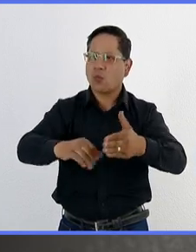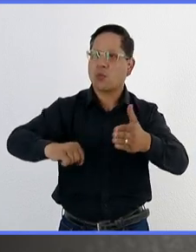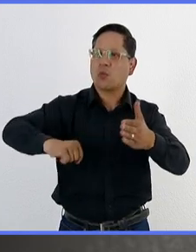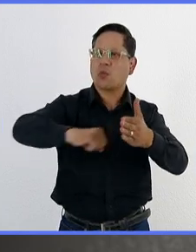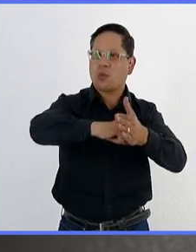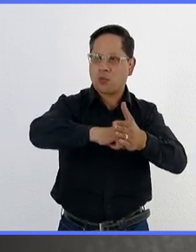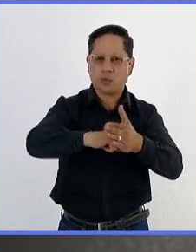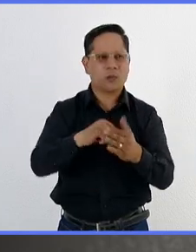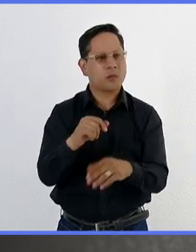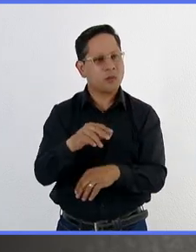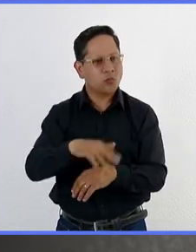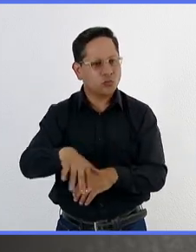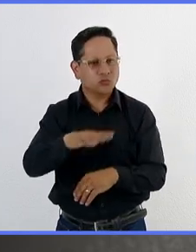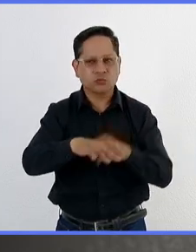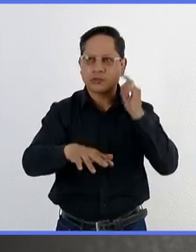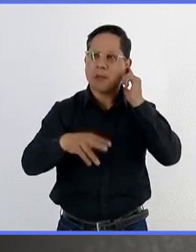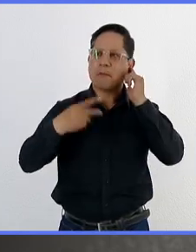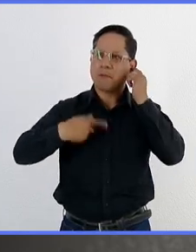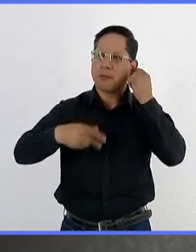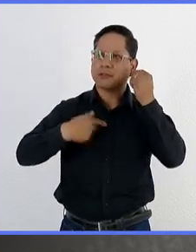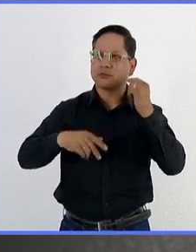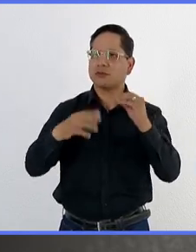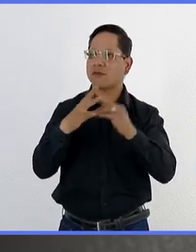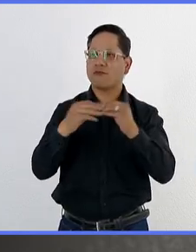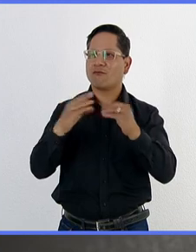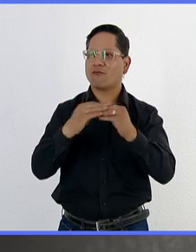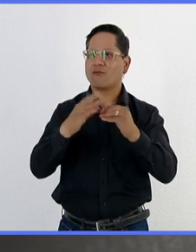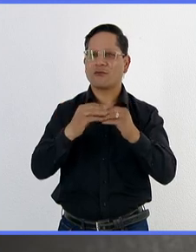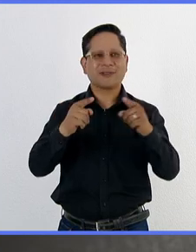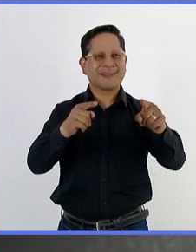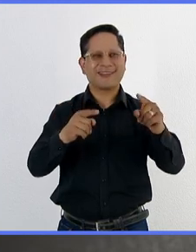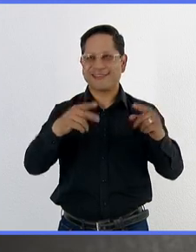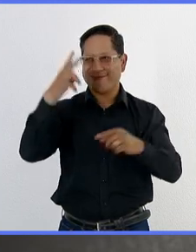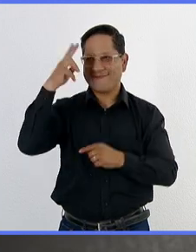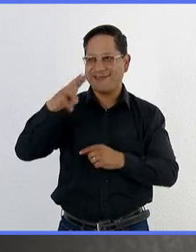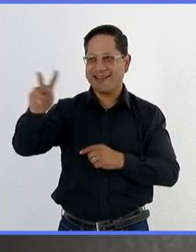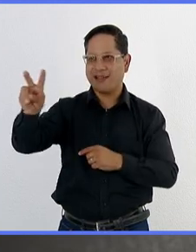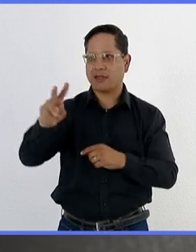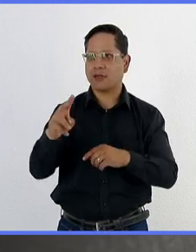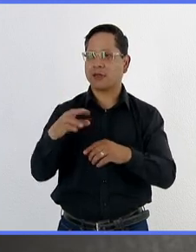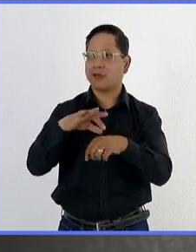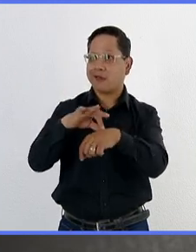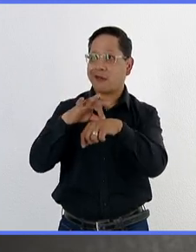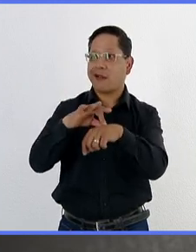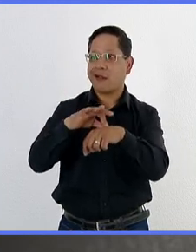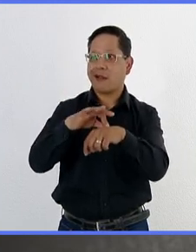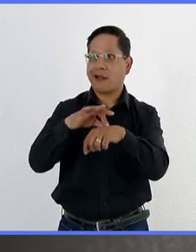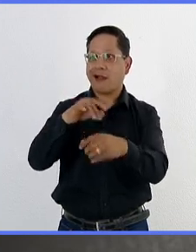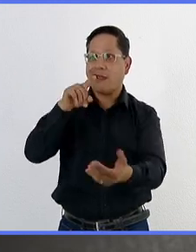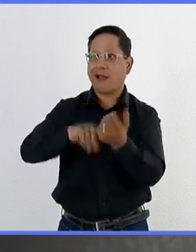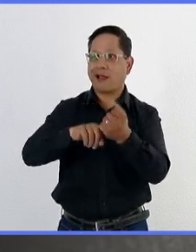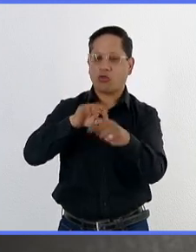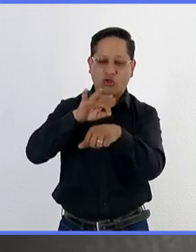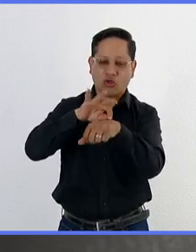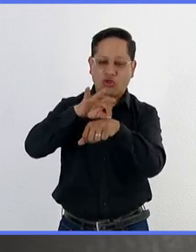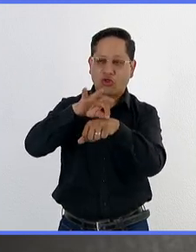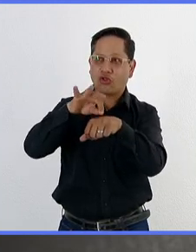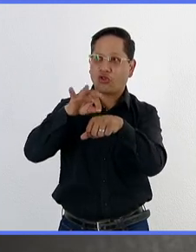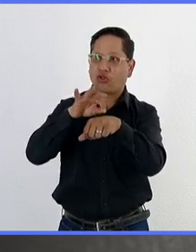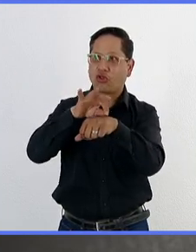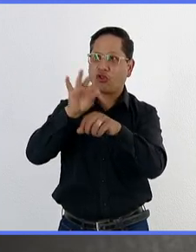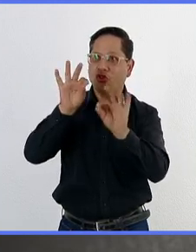búsqueda, que los pasajeros no traigan fruta, no traigan carne u otra cosa que pueda poner en riesgo. Y ahí, pues también